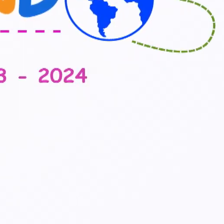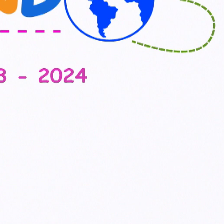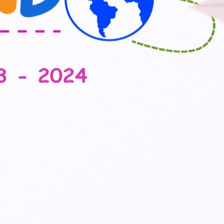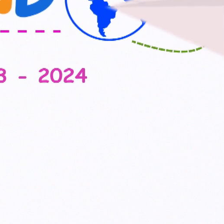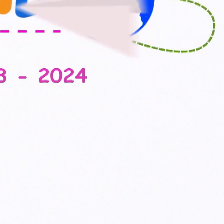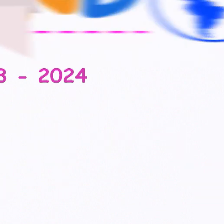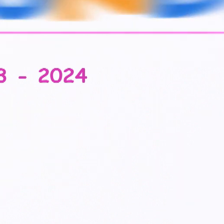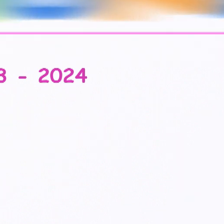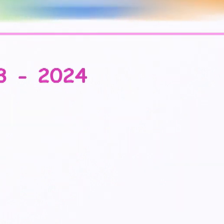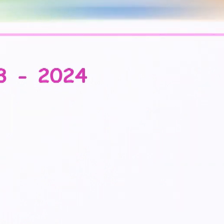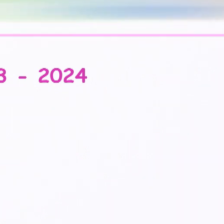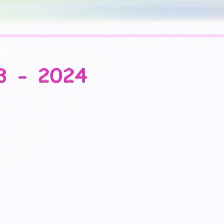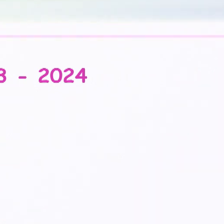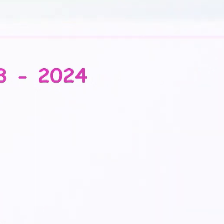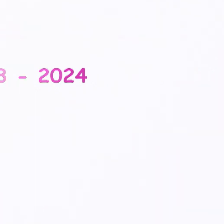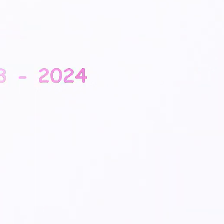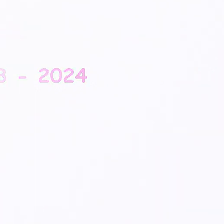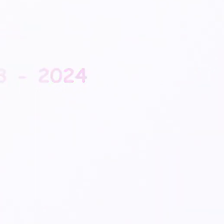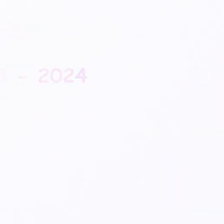Gracias por ver el video.